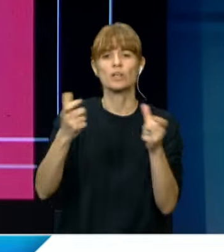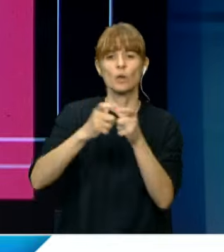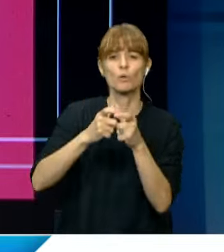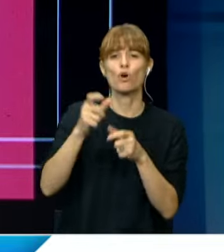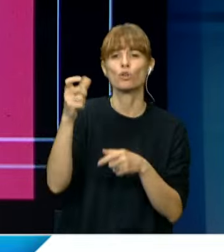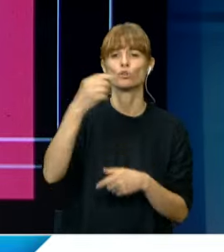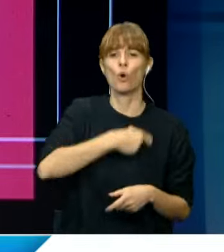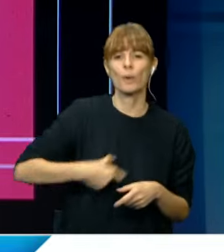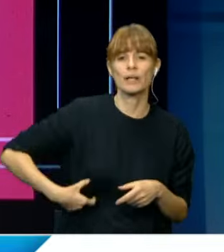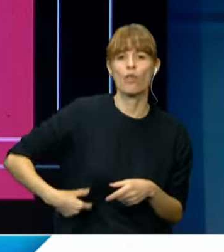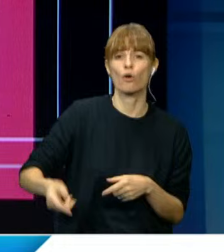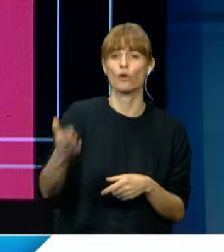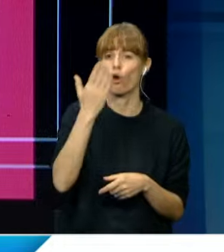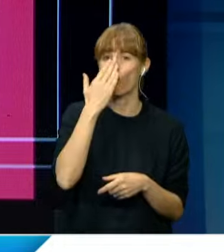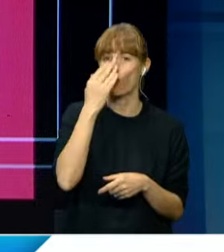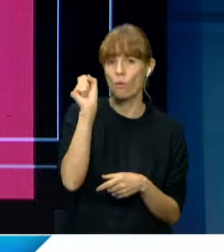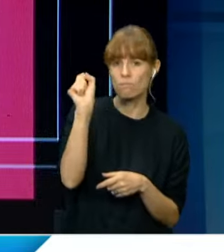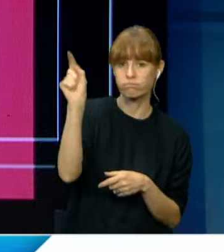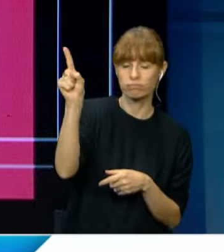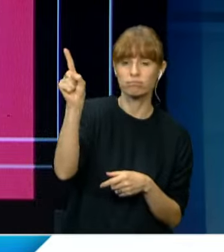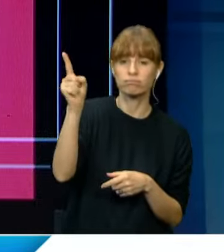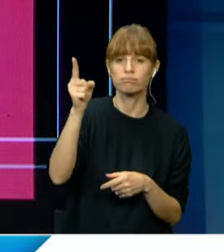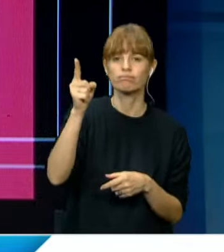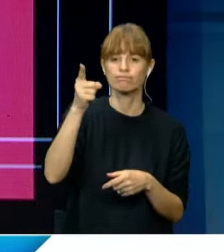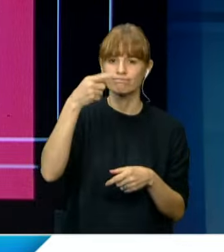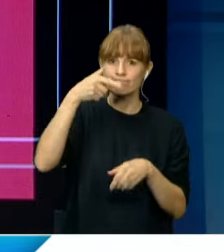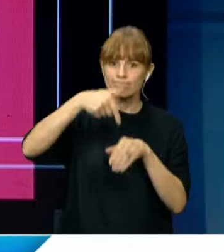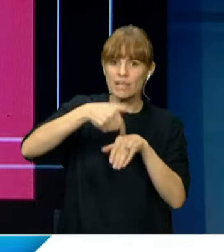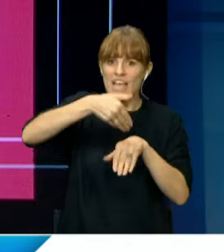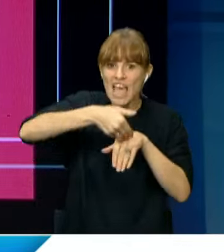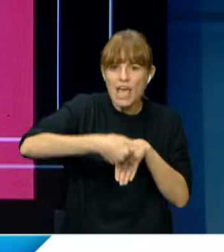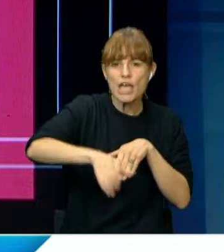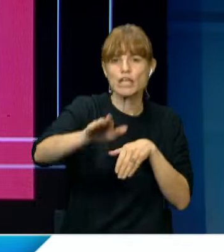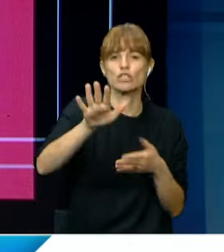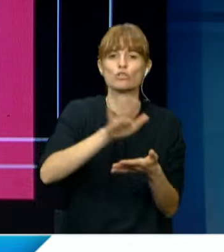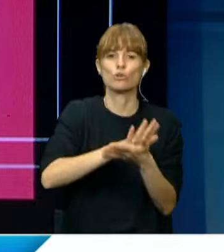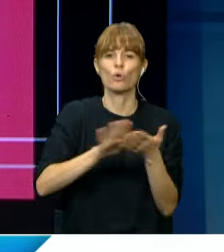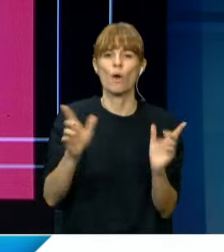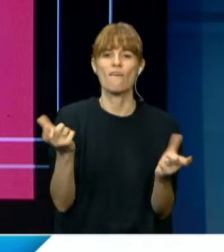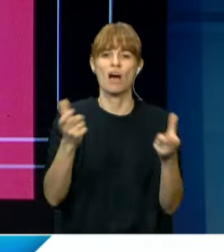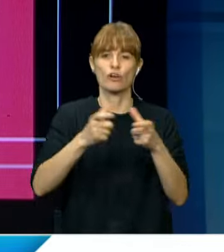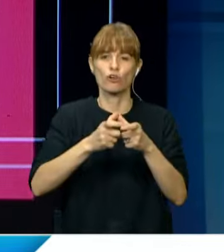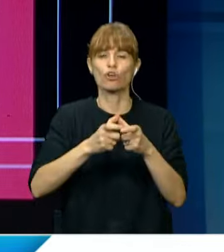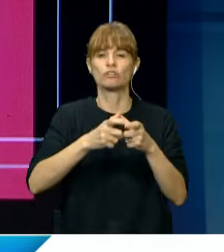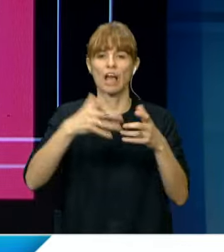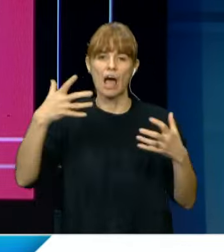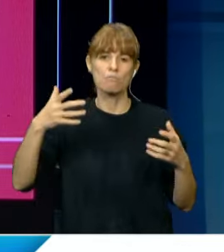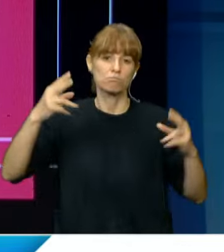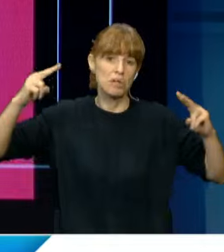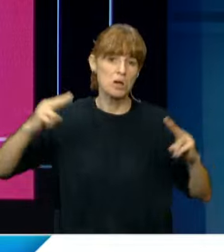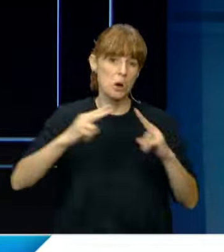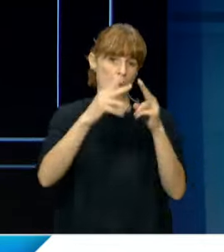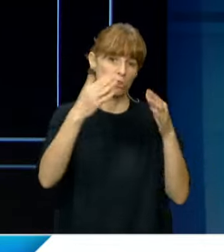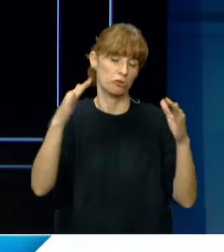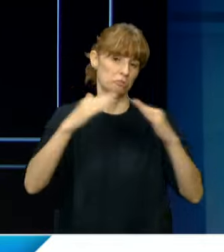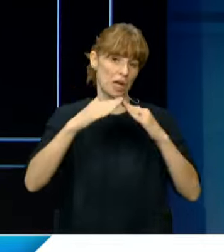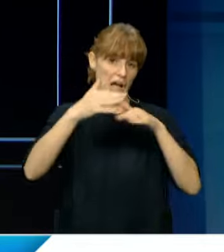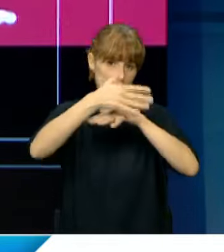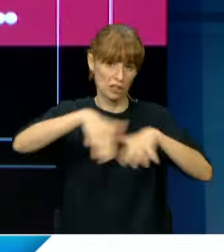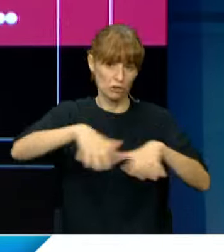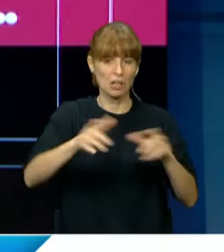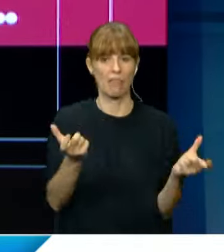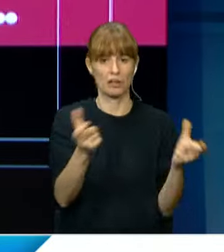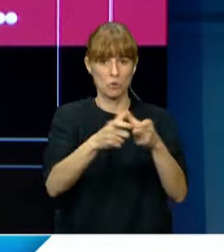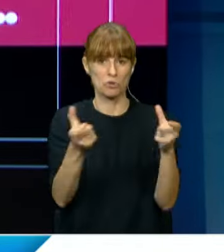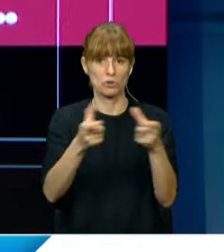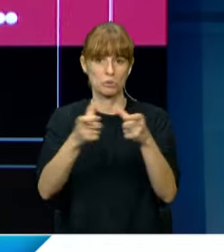Martín Yarjora, marcó el inicio de esta nueva ronda de encuentros en la Casa Rosada, seguido